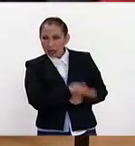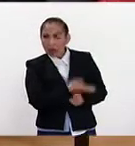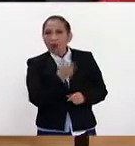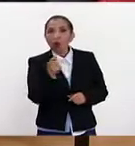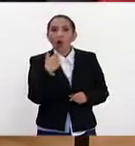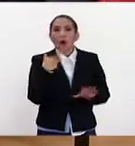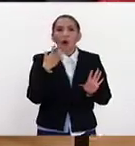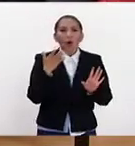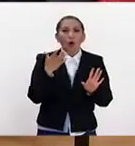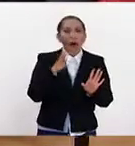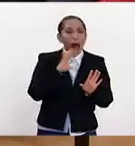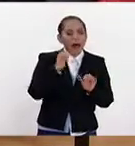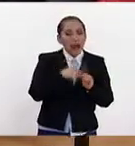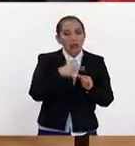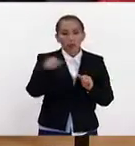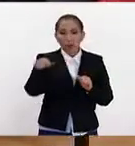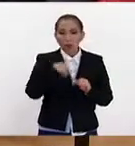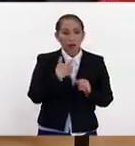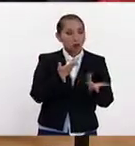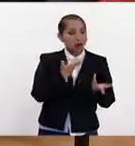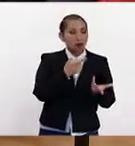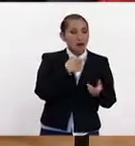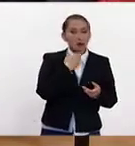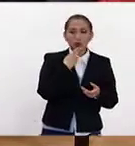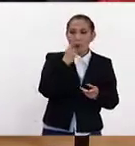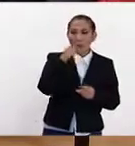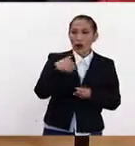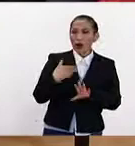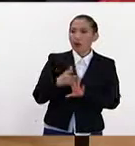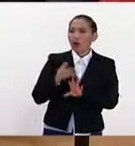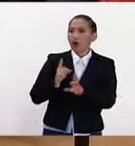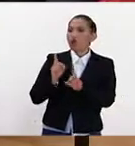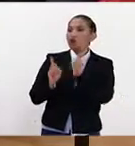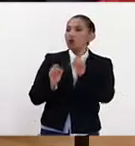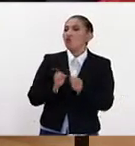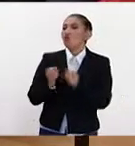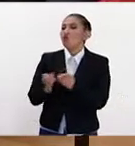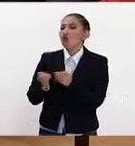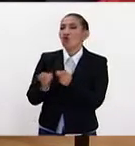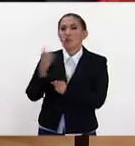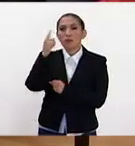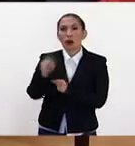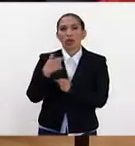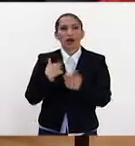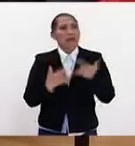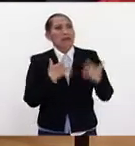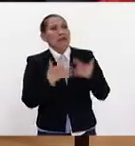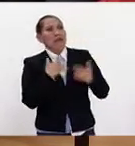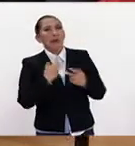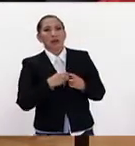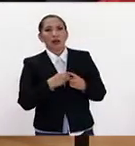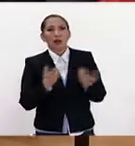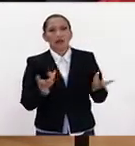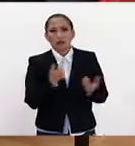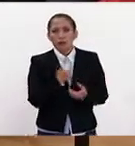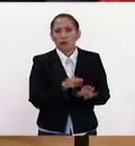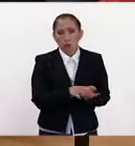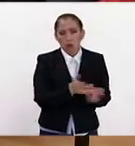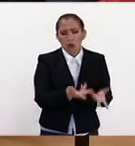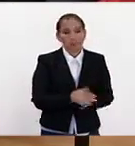para tener así a sus contrapartes, como a la expectativa de qué es lo que pueda surgir, a fin de poder lograr algo? Sí,